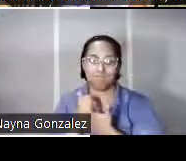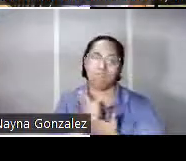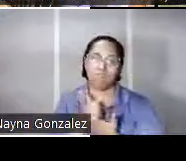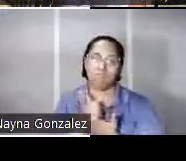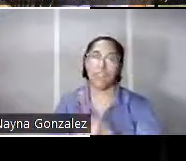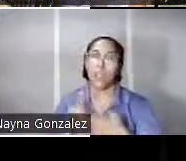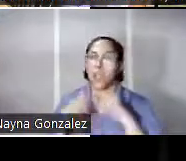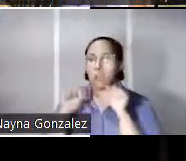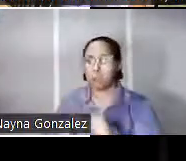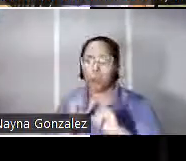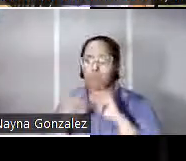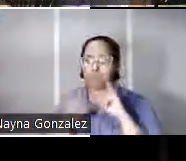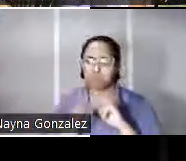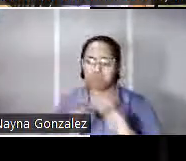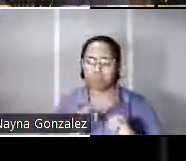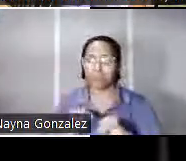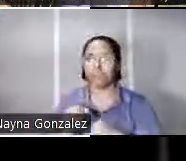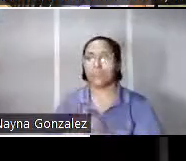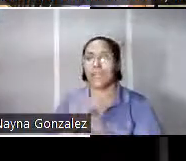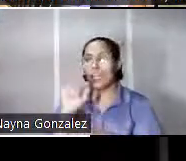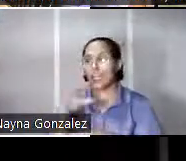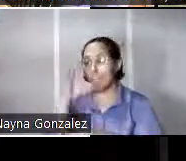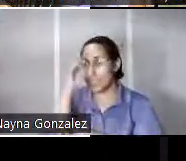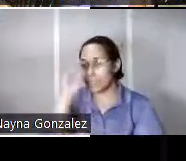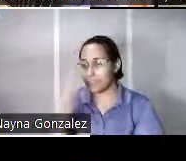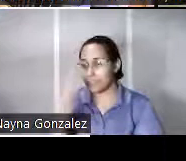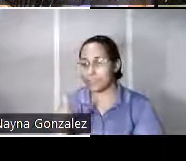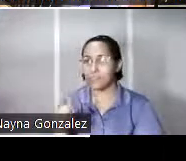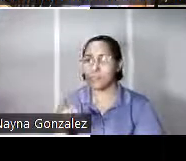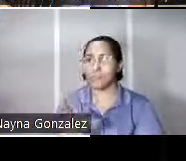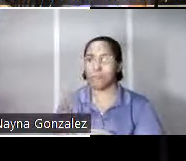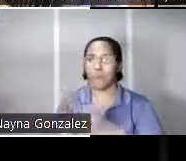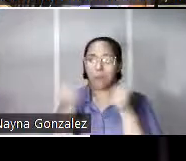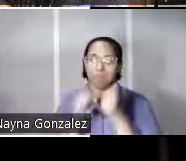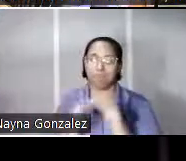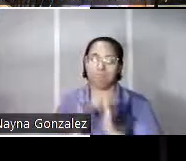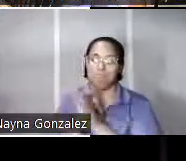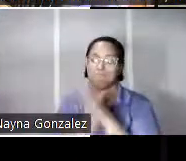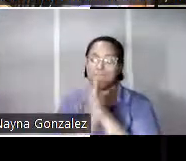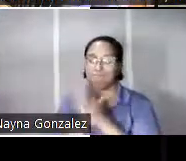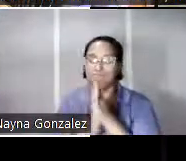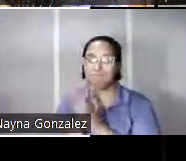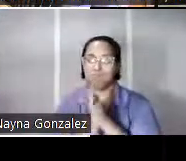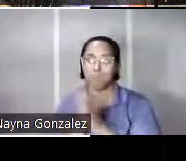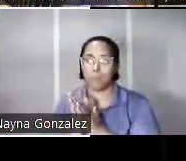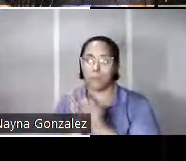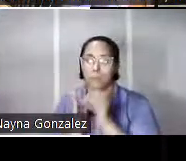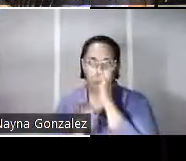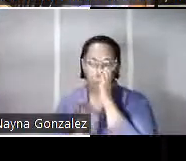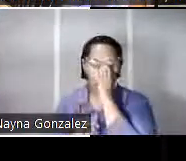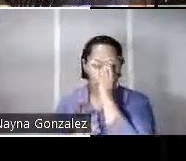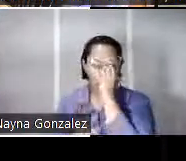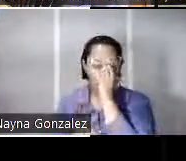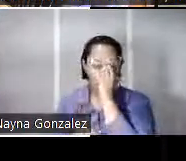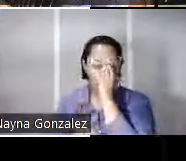entrevistar Mariano fue una figura muy interesante hay que hablar de él como uno de los propulsores de